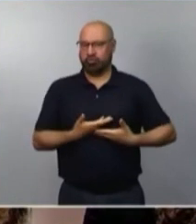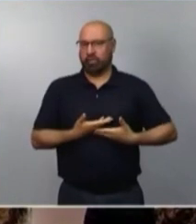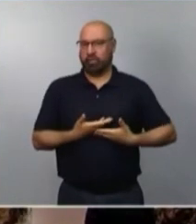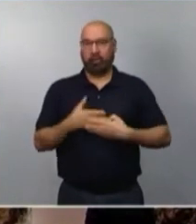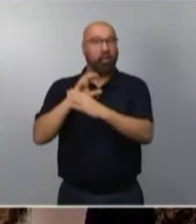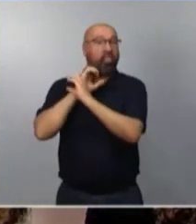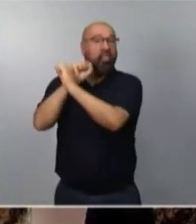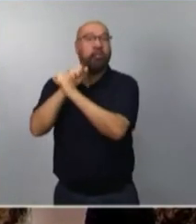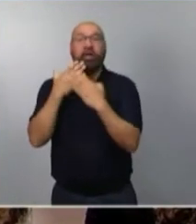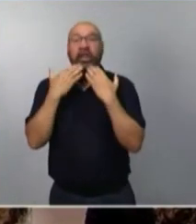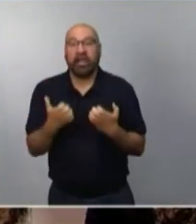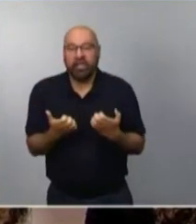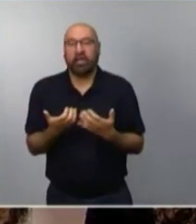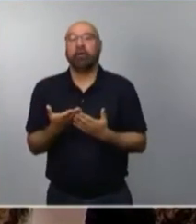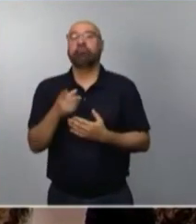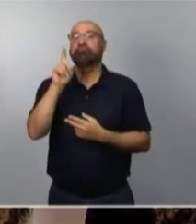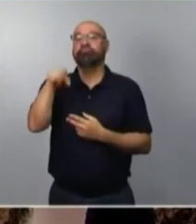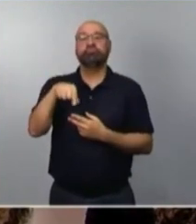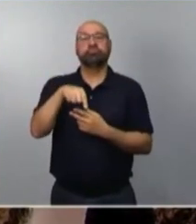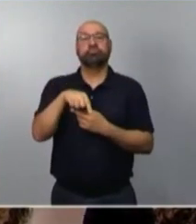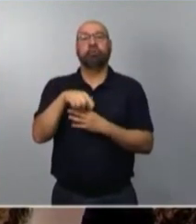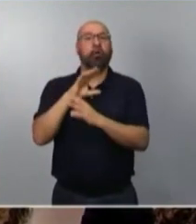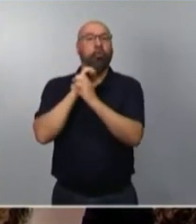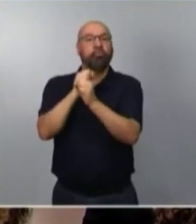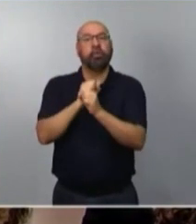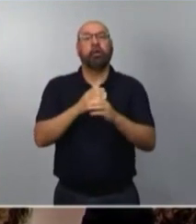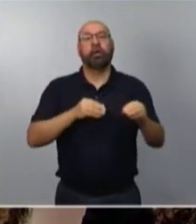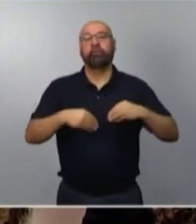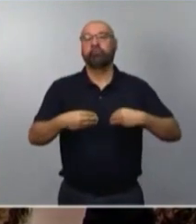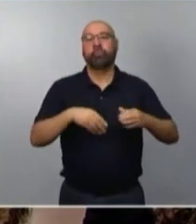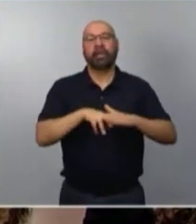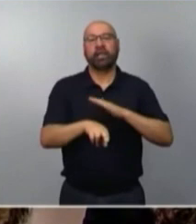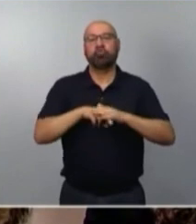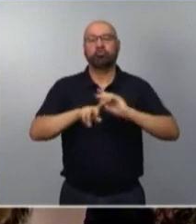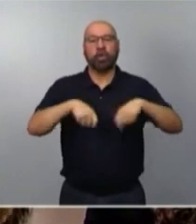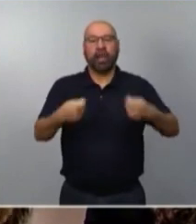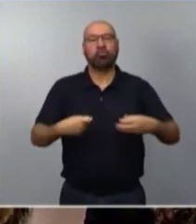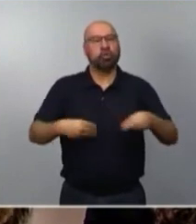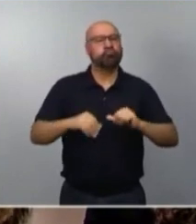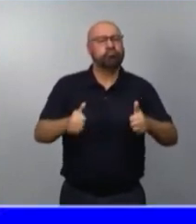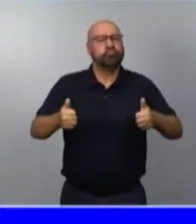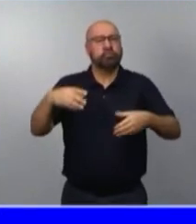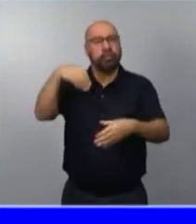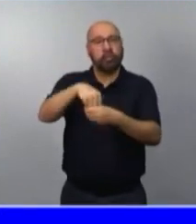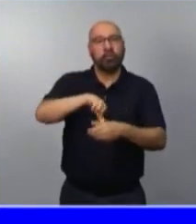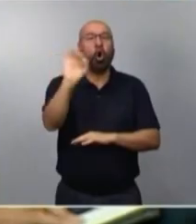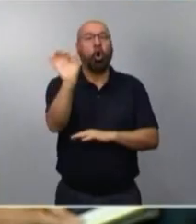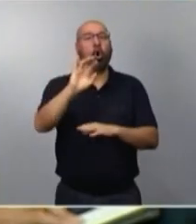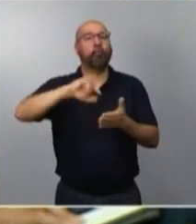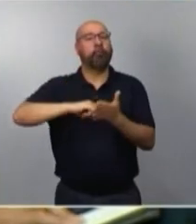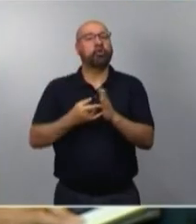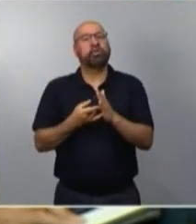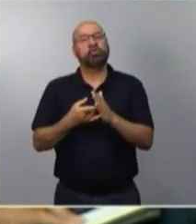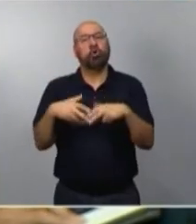materia de energía y en materia y en materias primas de la Unión Europea. Vamos a abaratar sustancialmente nuestra factura eléctrica.